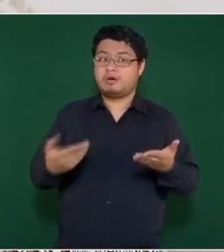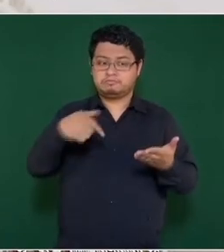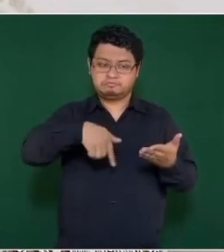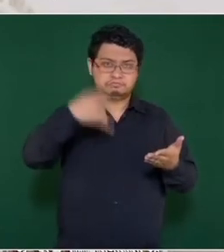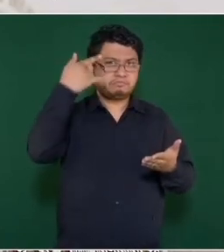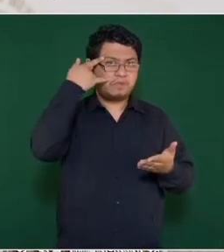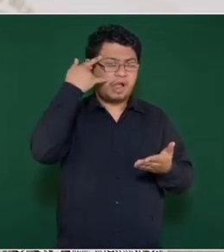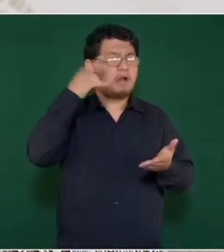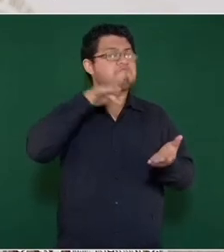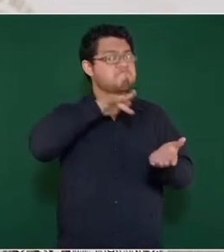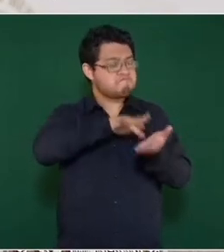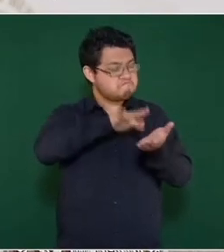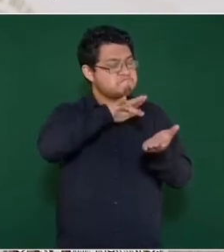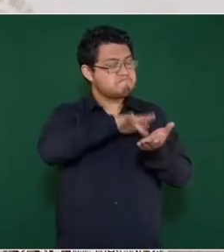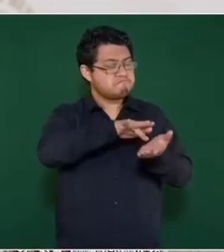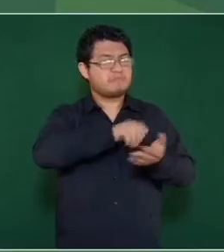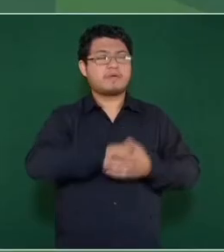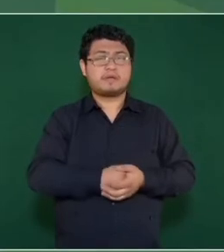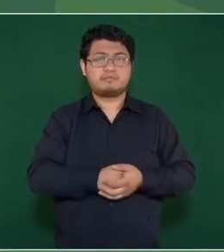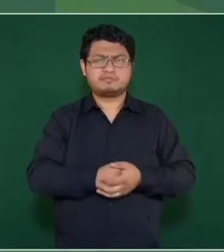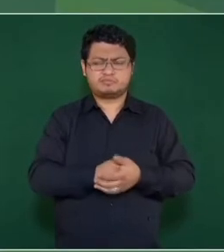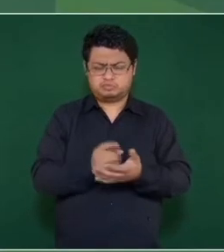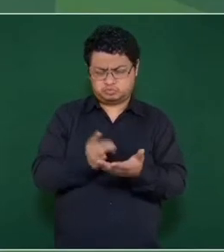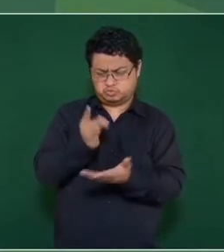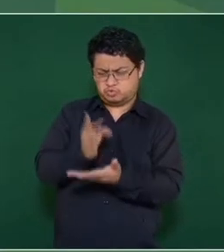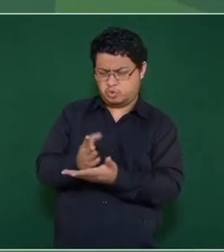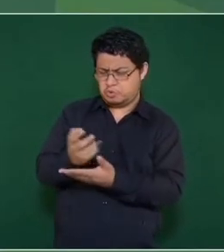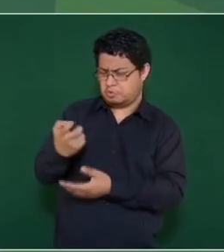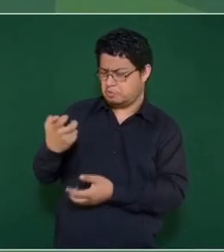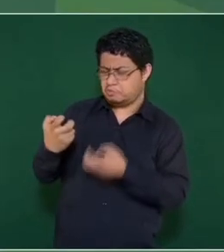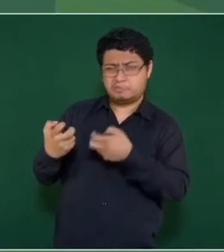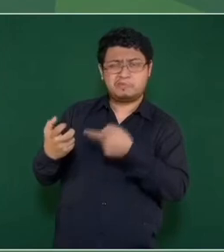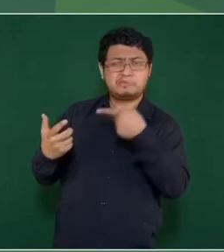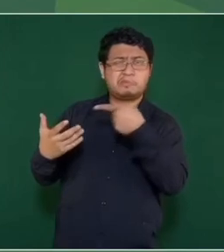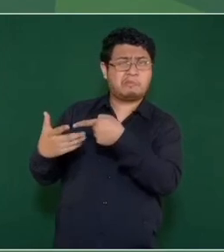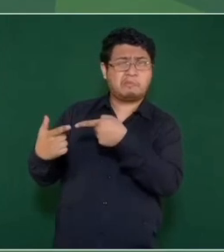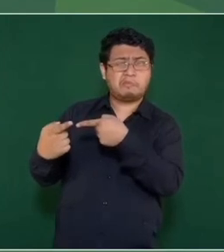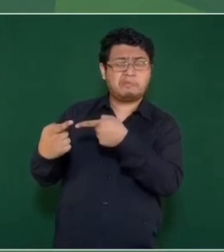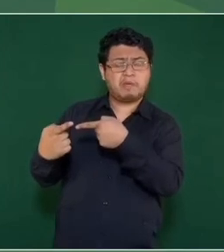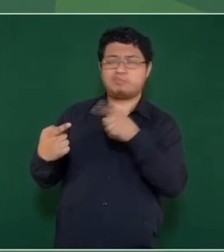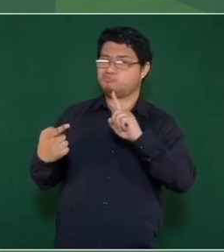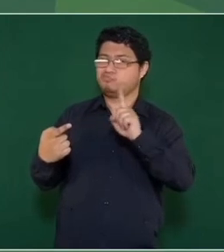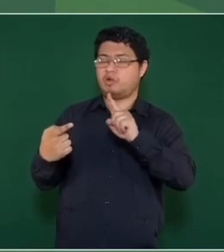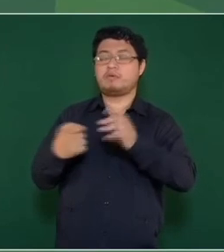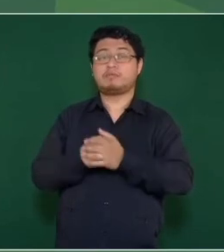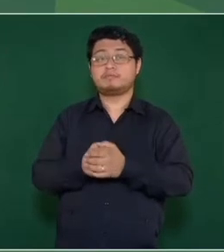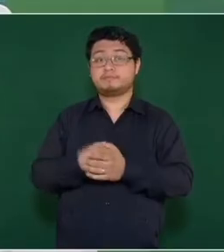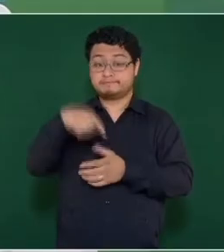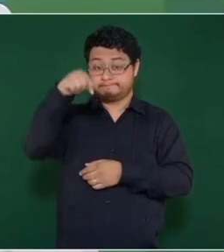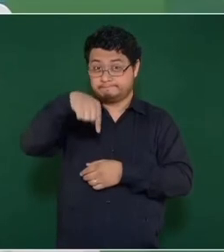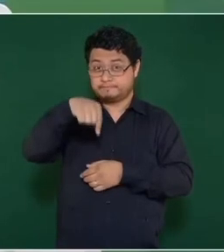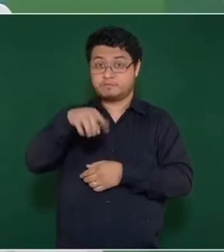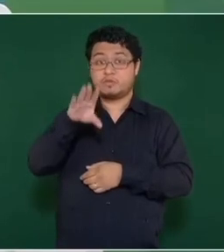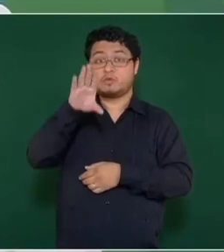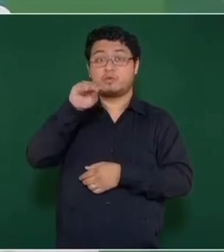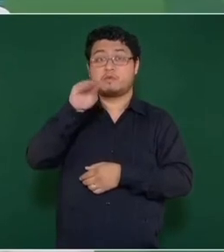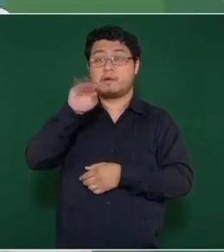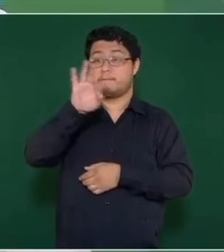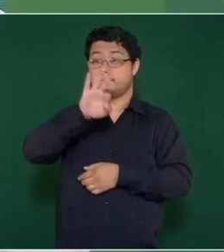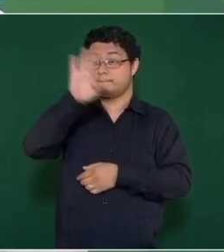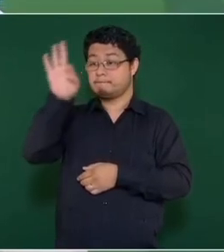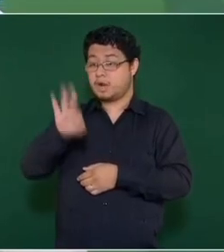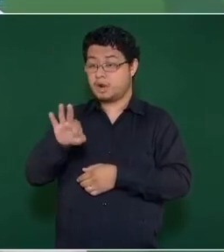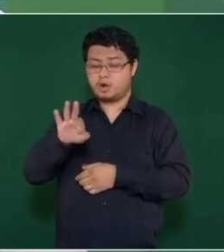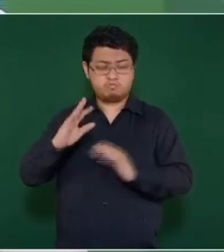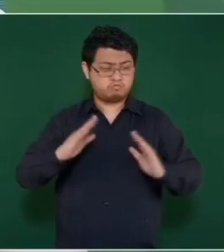Pero no sólo es eso, aquí el 90 por ciento de los